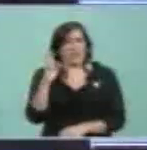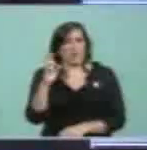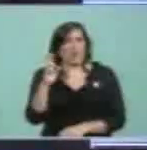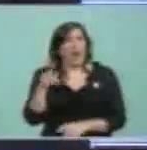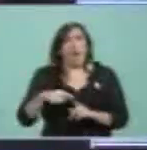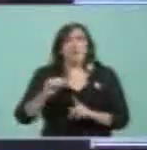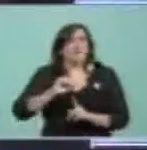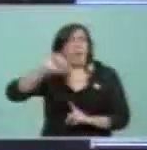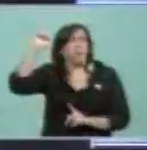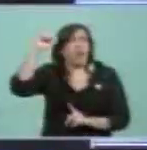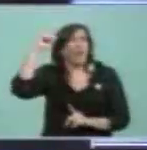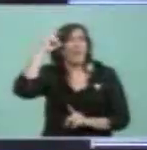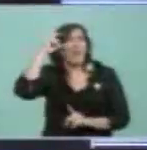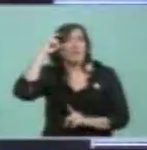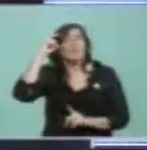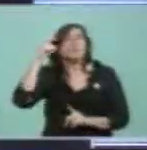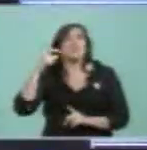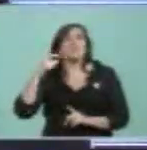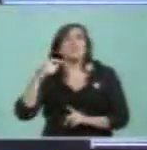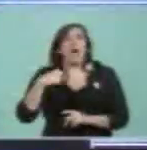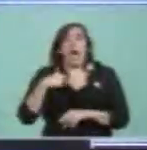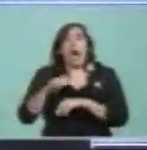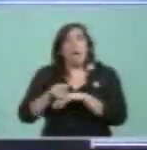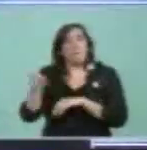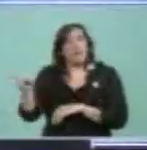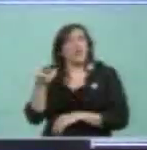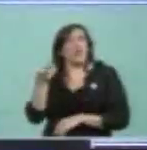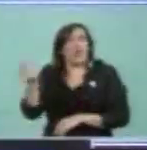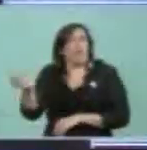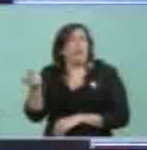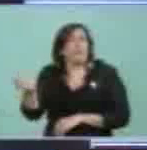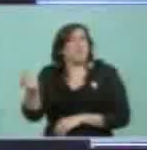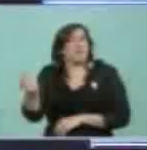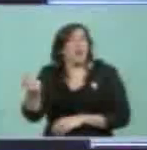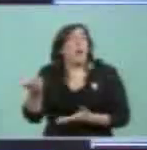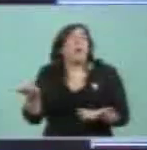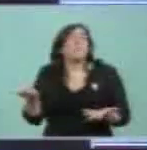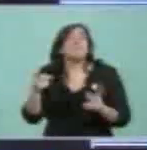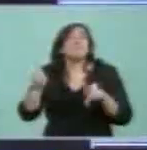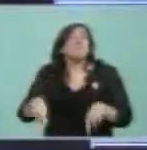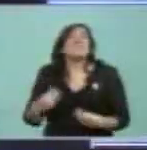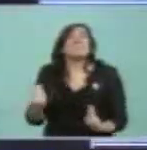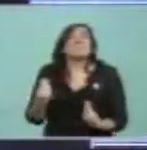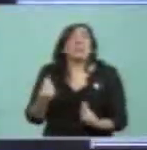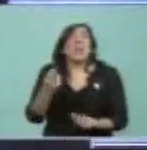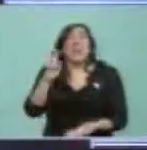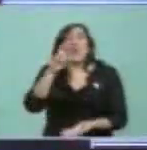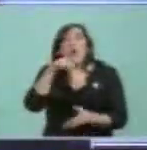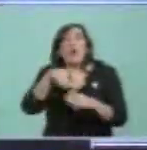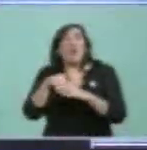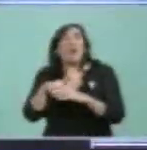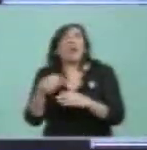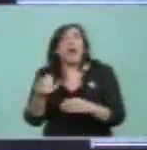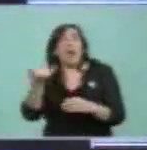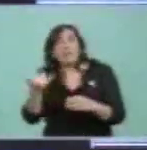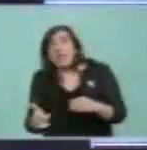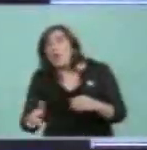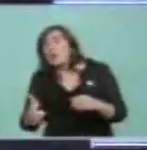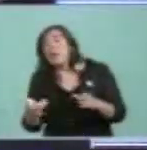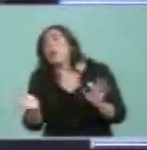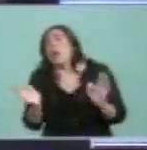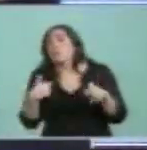porque se va a ir a 10 y compró. El amigo nuestro compró. No sé qué habrá hecho con esos dólares, o no lo tendrá.